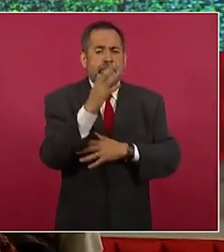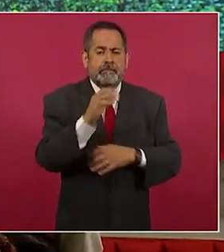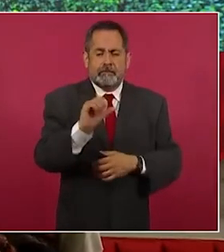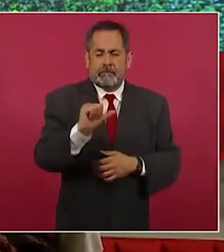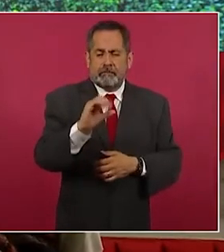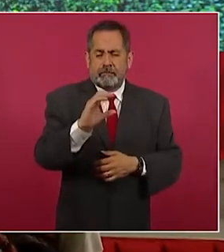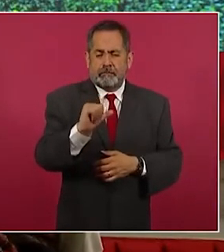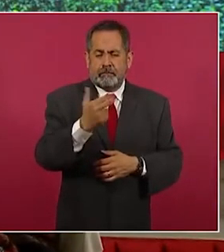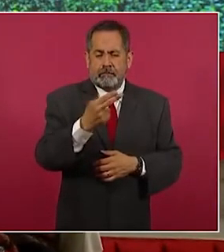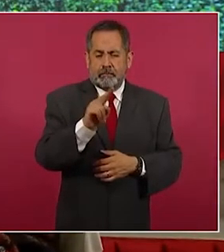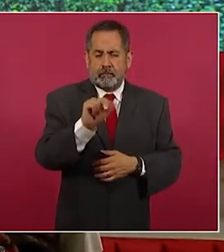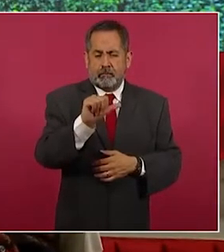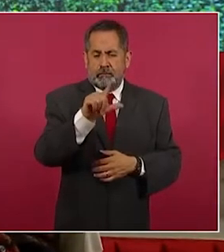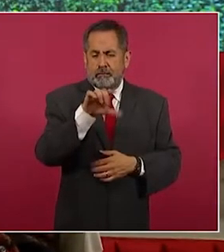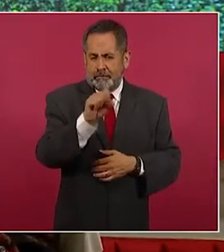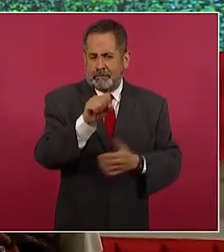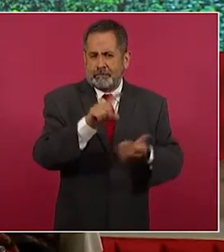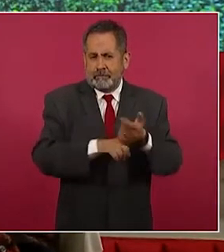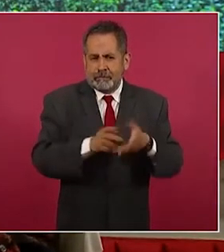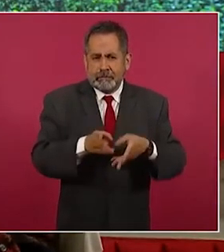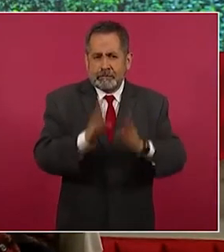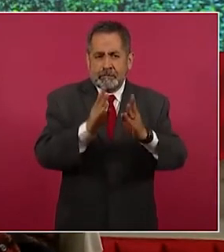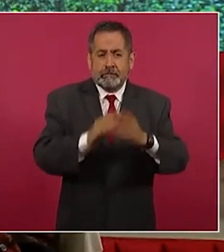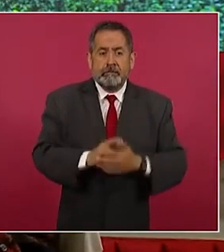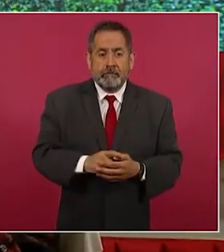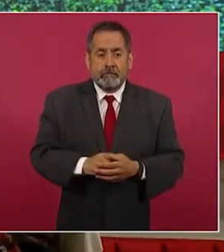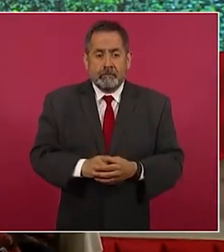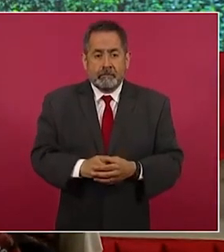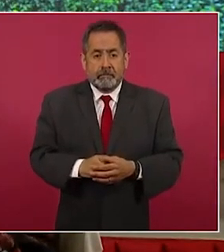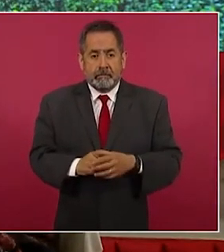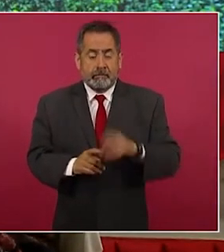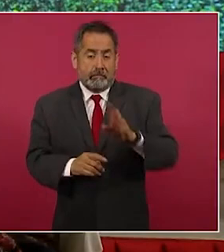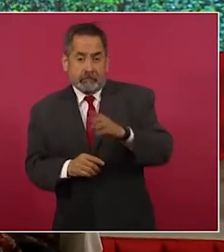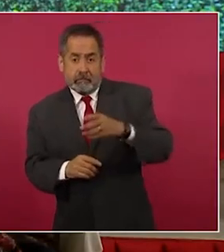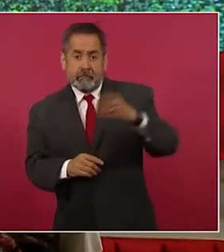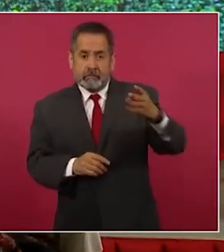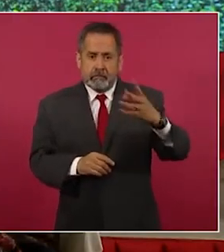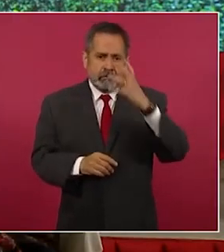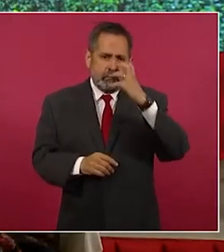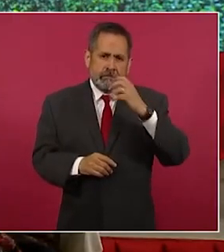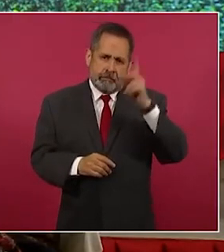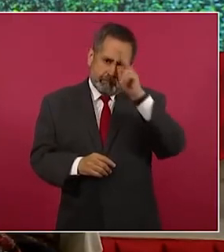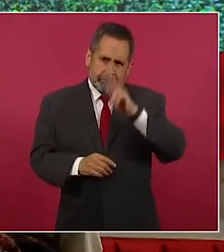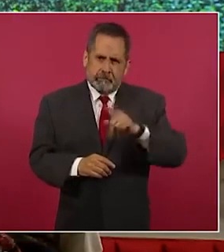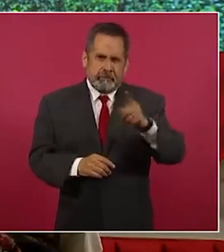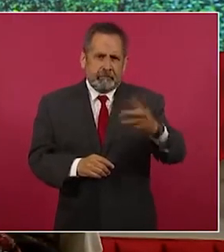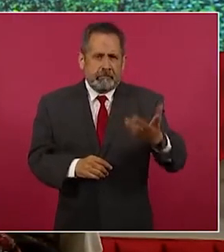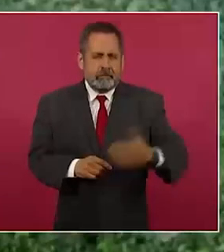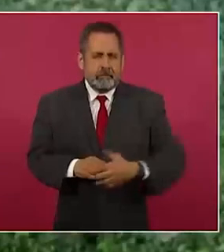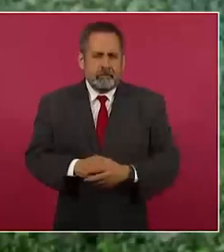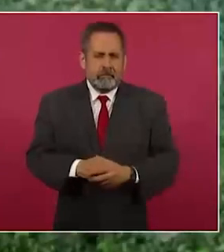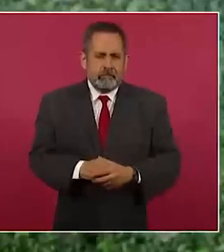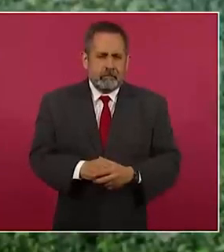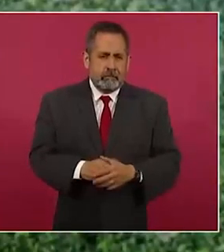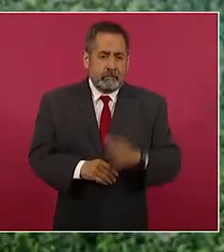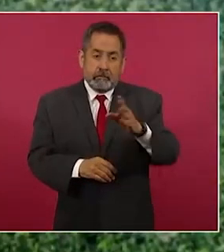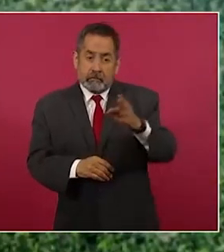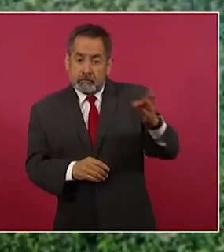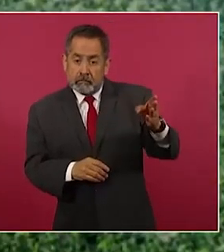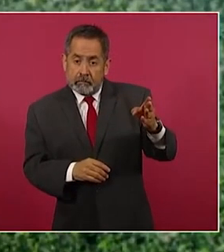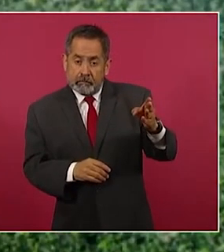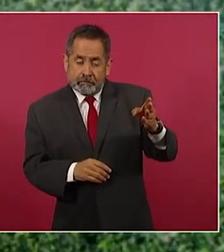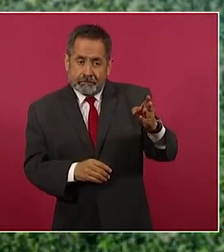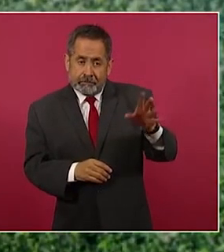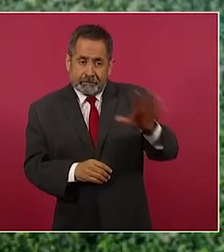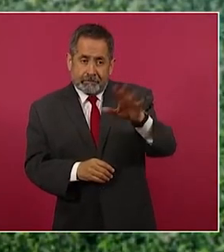nos estamos yendo sobre la brecha. Y vemos esto que sí nos da tristeza. Estamos hablando de 1.200. ¿Cuántas?